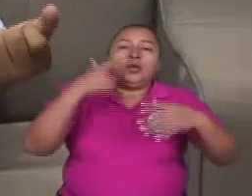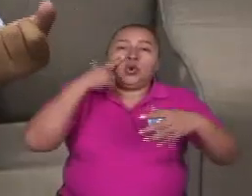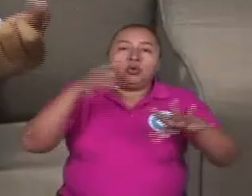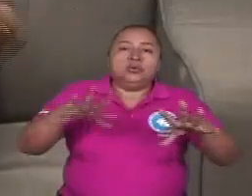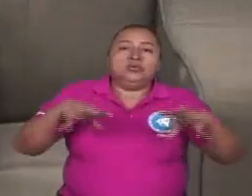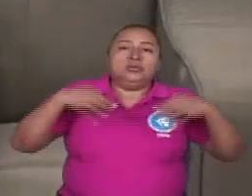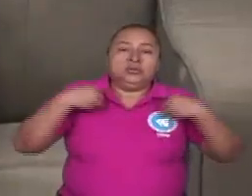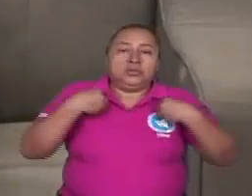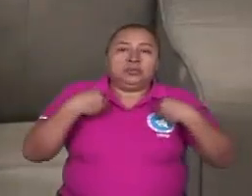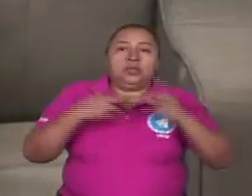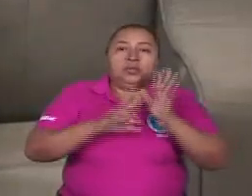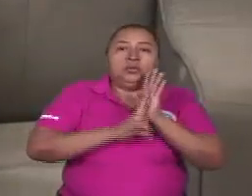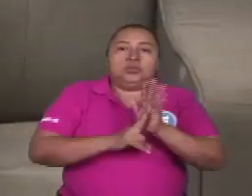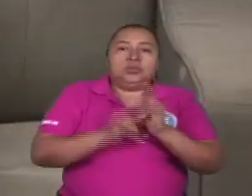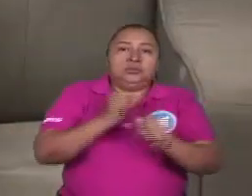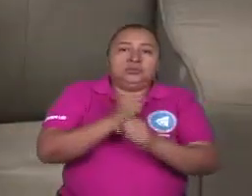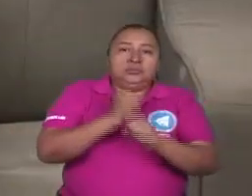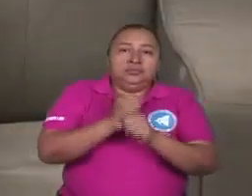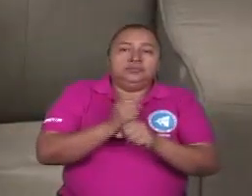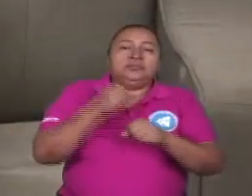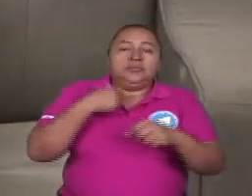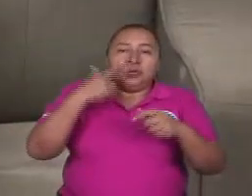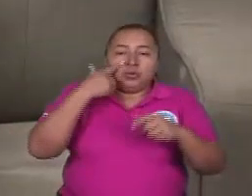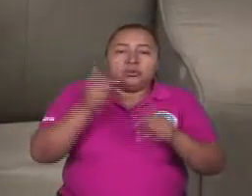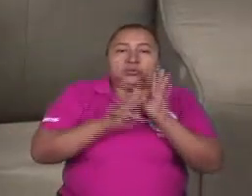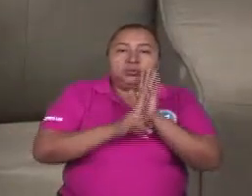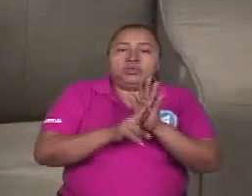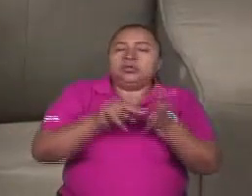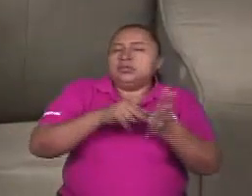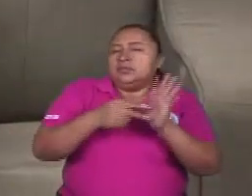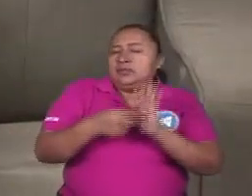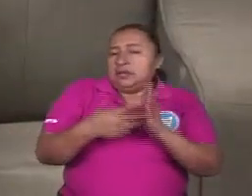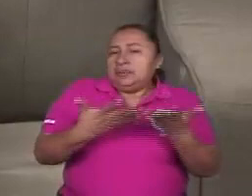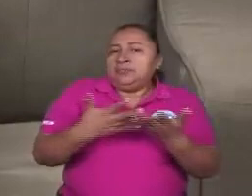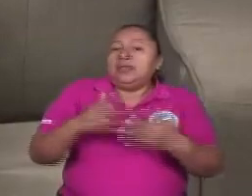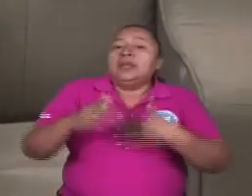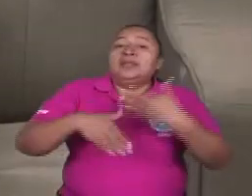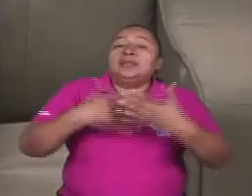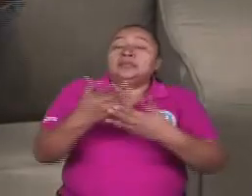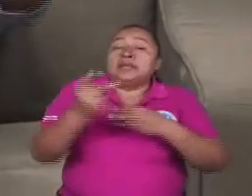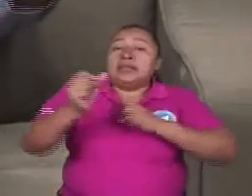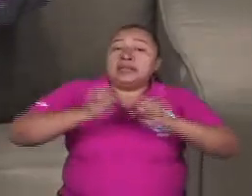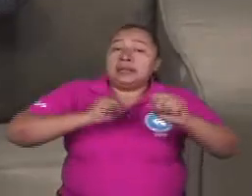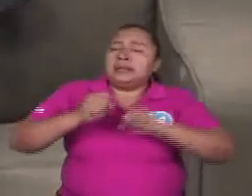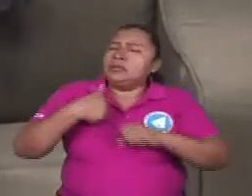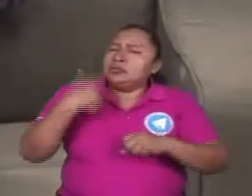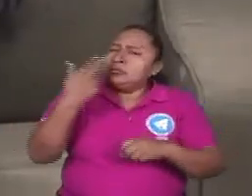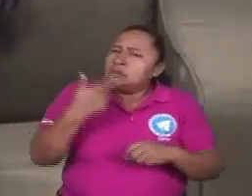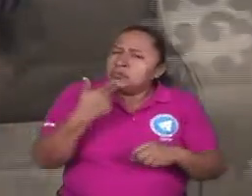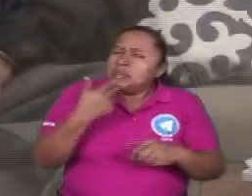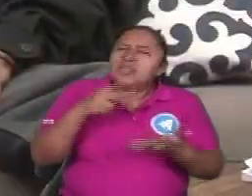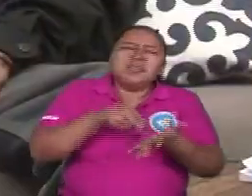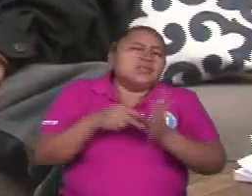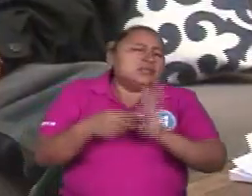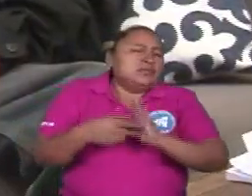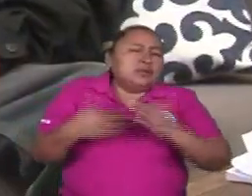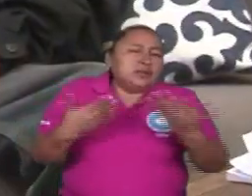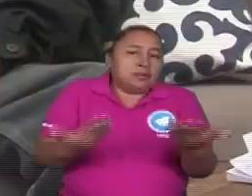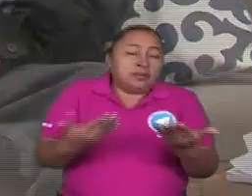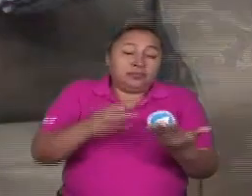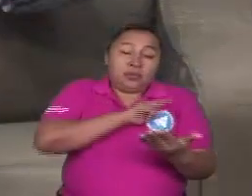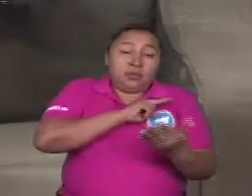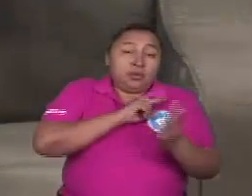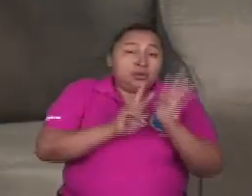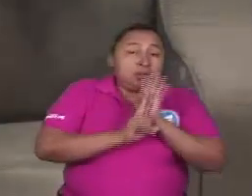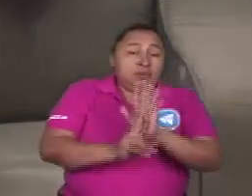resultados. Claro, claro. Reconoce los resultados y lo que ello implica. Y dentro de esa dinámica, le pregunto, ¿qué significa también? Porque también hay una